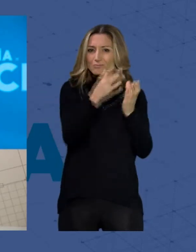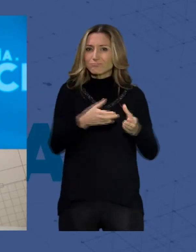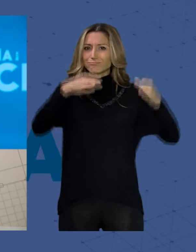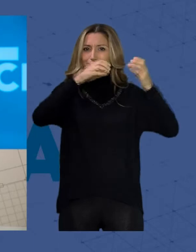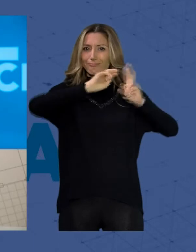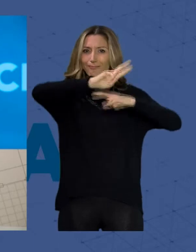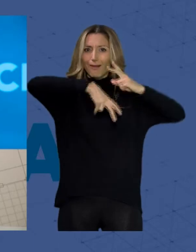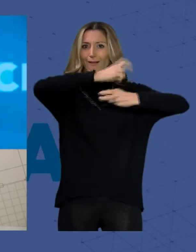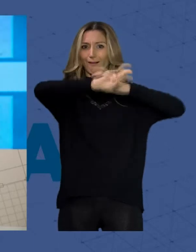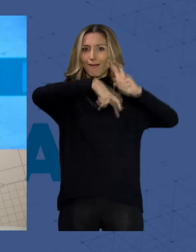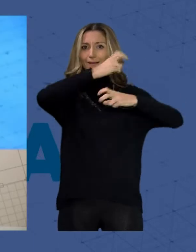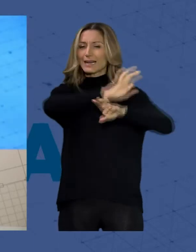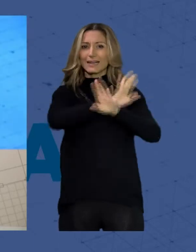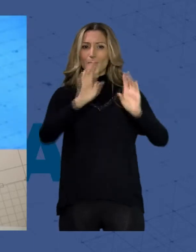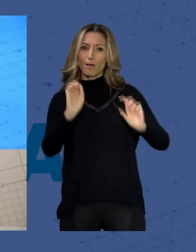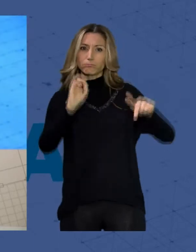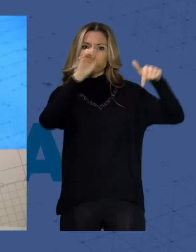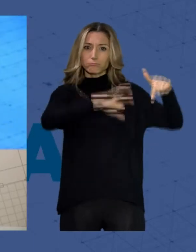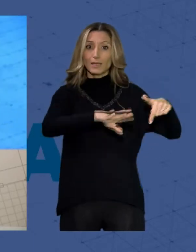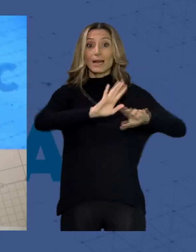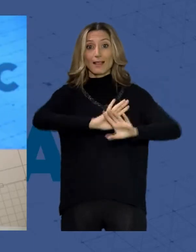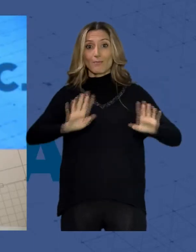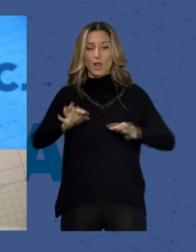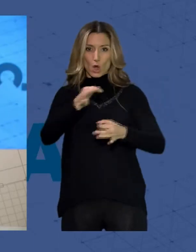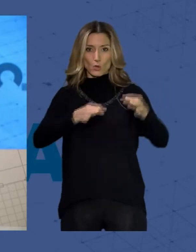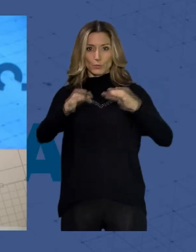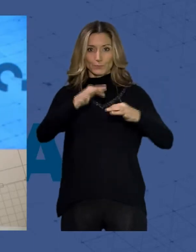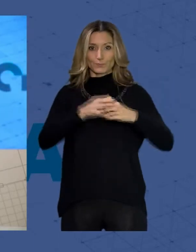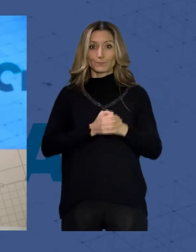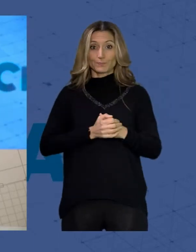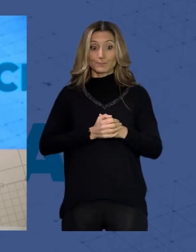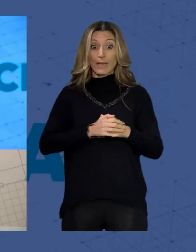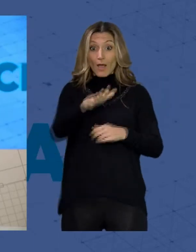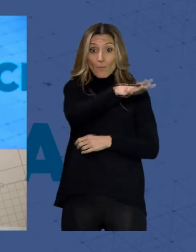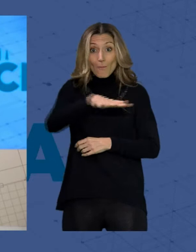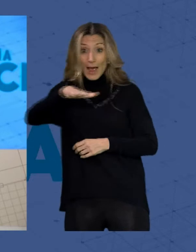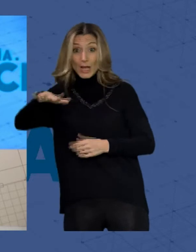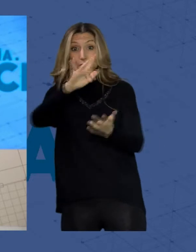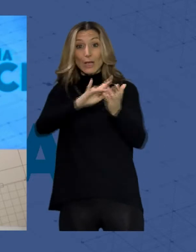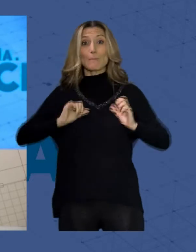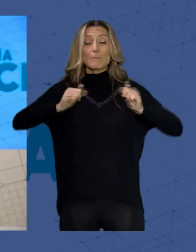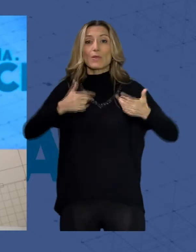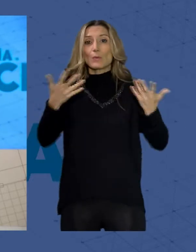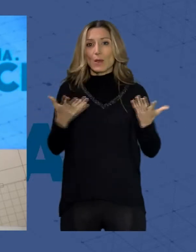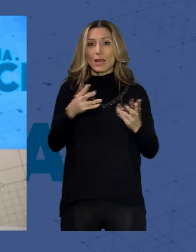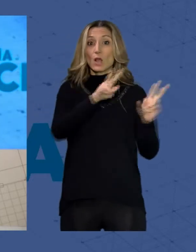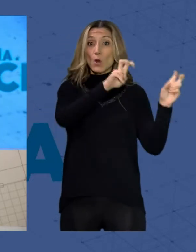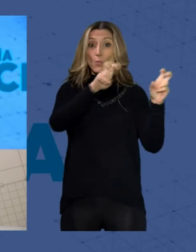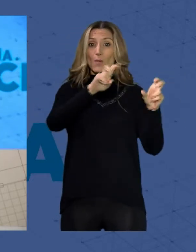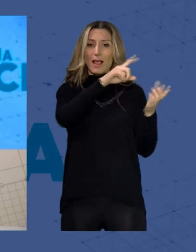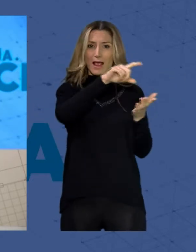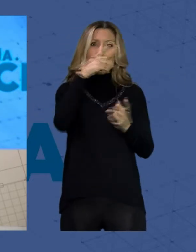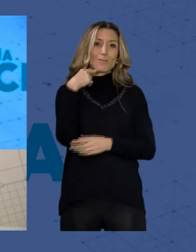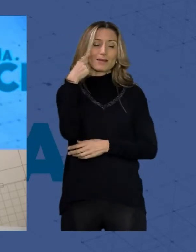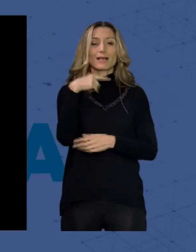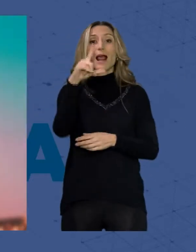al que solo se pueden echar los residuos orgánicos. Los primeros barrios en tenerlos serán Nueva Almería, La Goleta y Cortijo